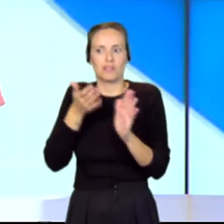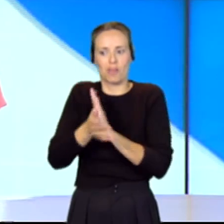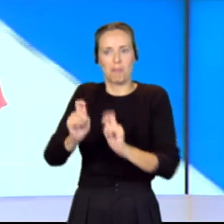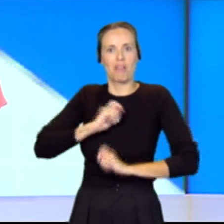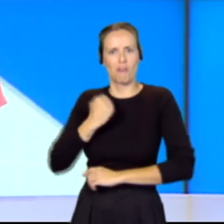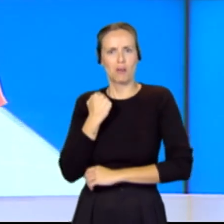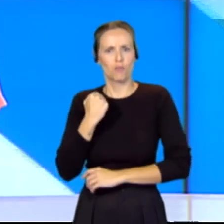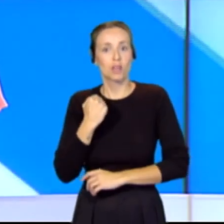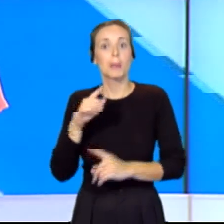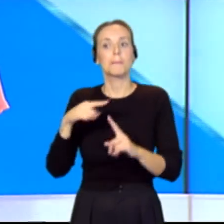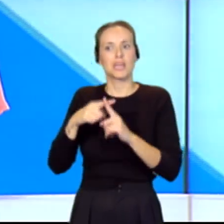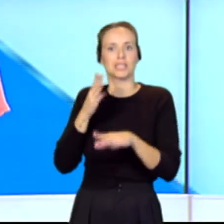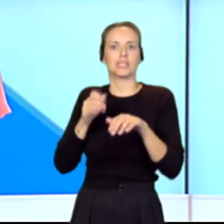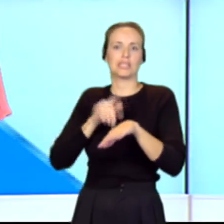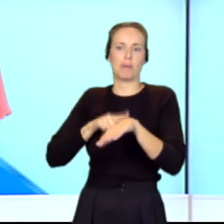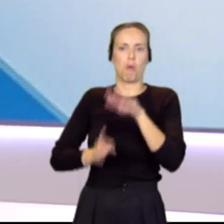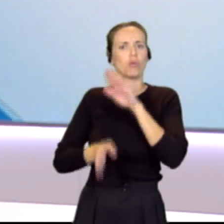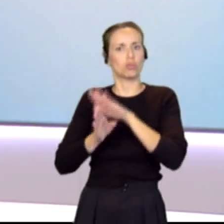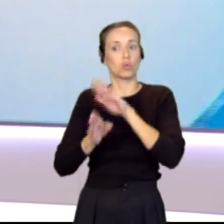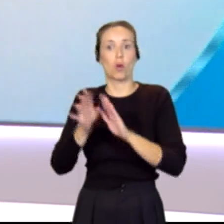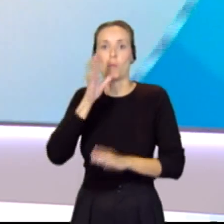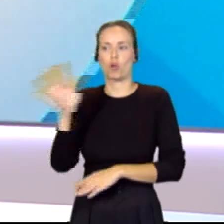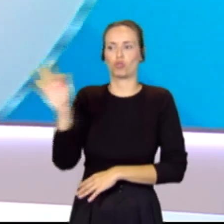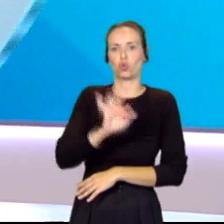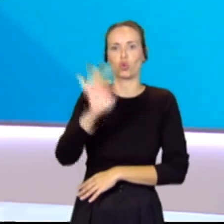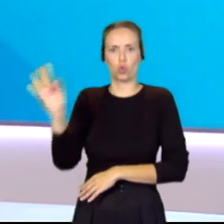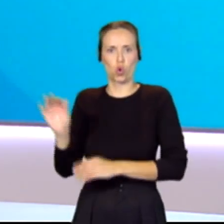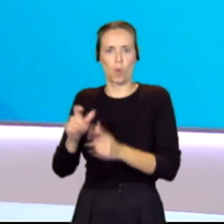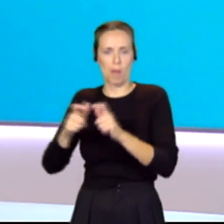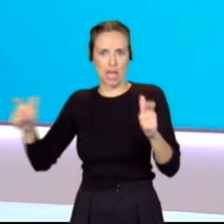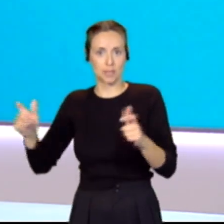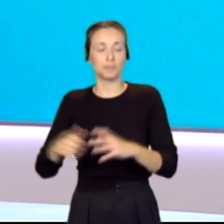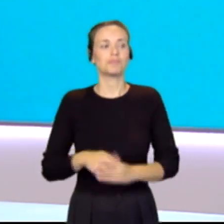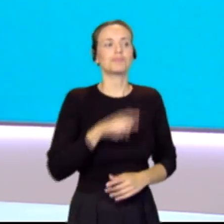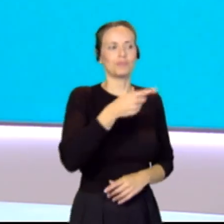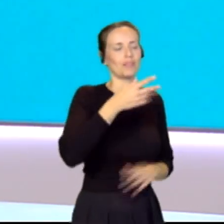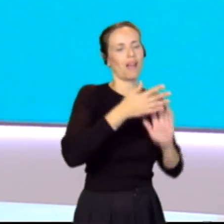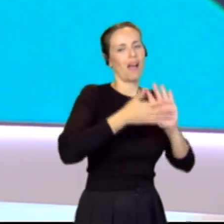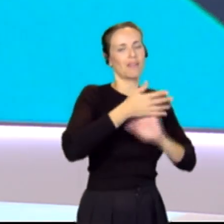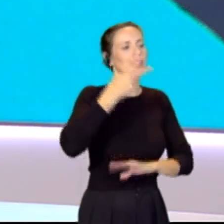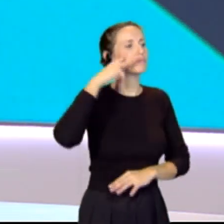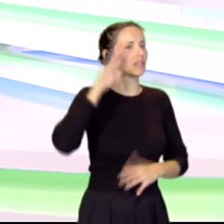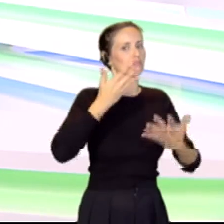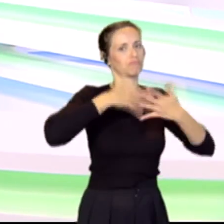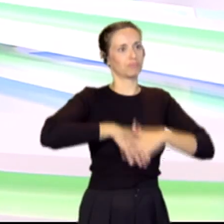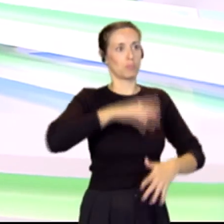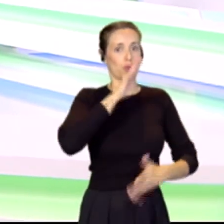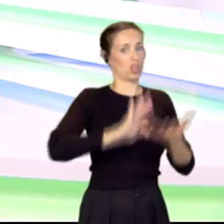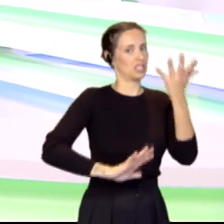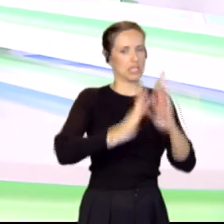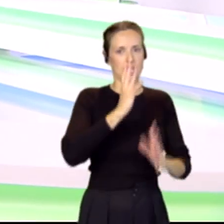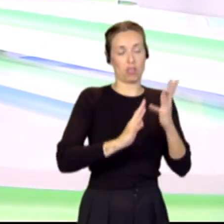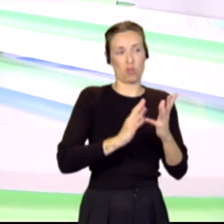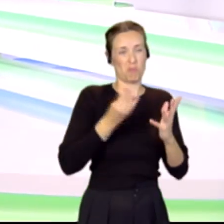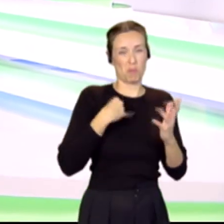más sostenido en el tiempo con esos turnos reforzados. Ya que habla usted de la experiencia adquirida desde ese último incendio, quizás el más voraz que ha sufrido